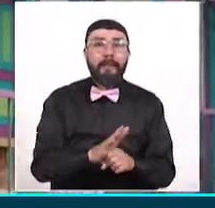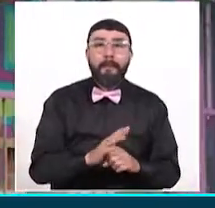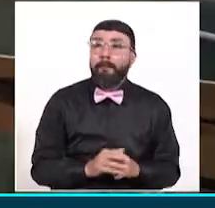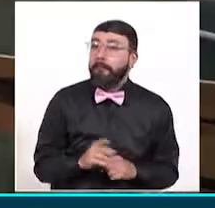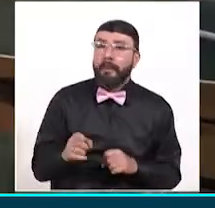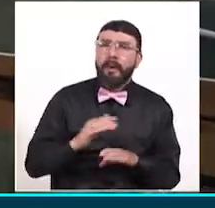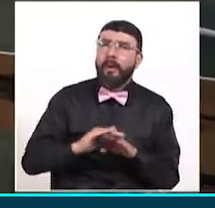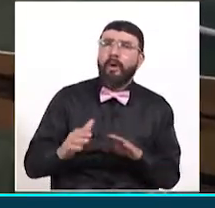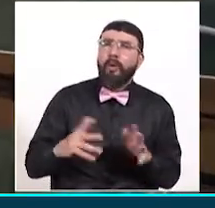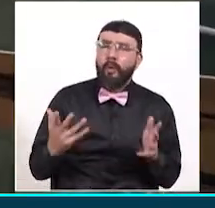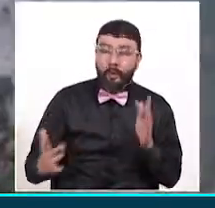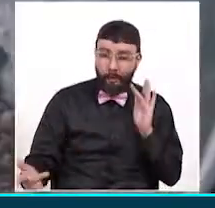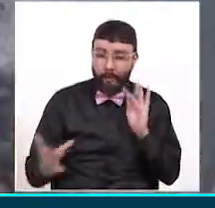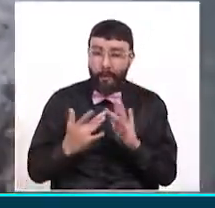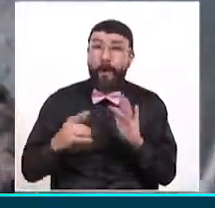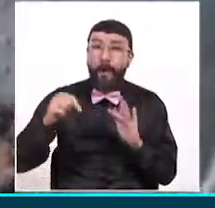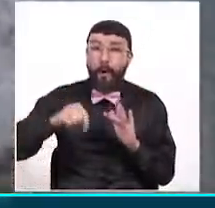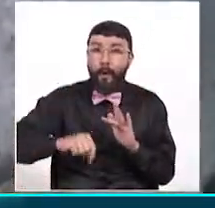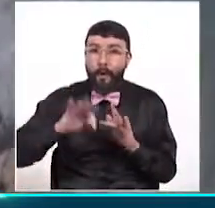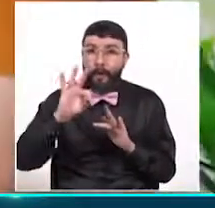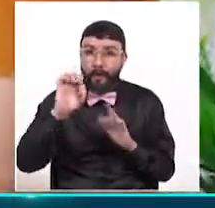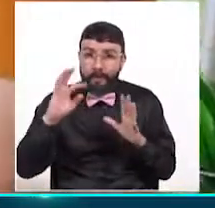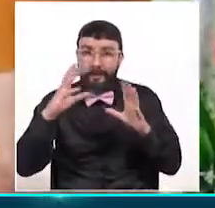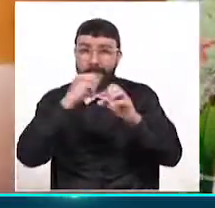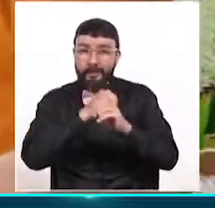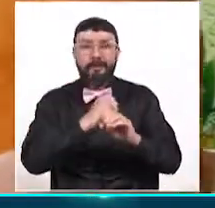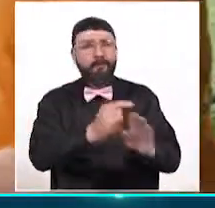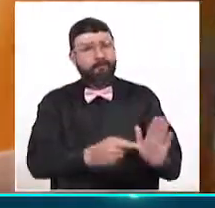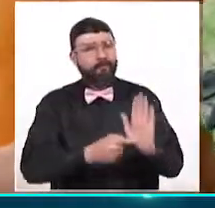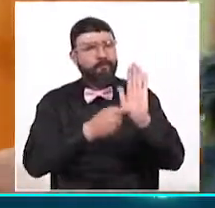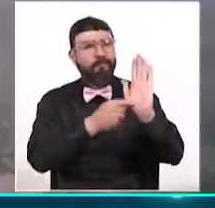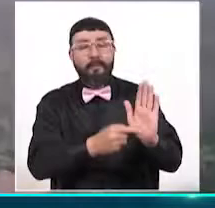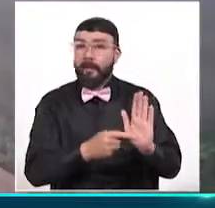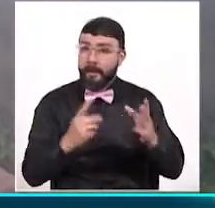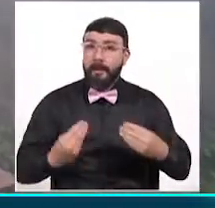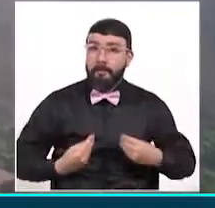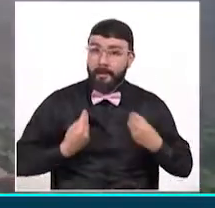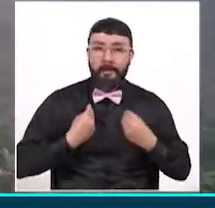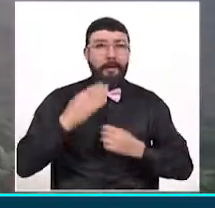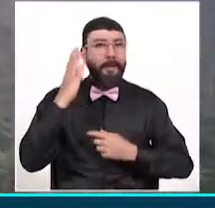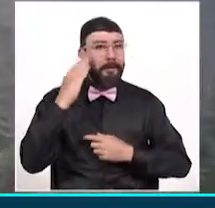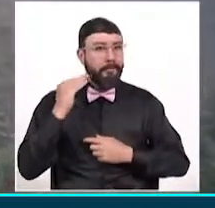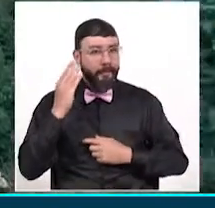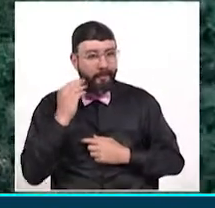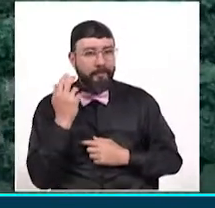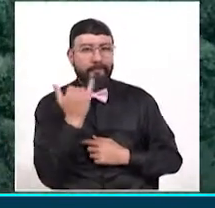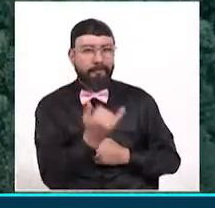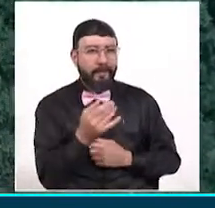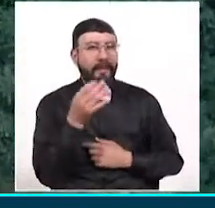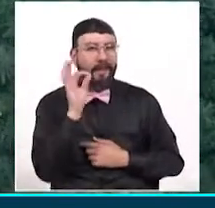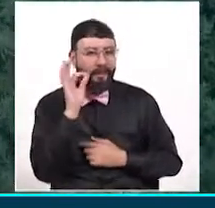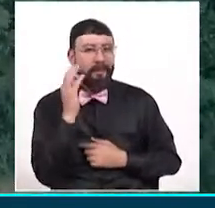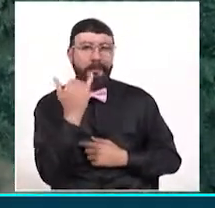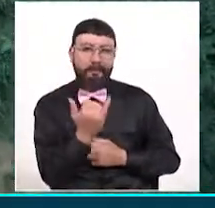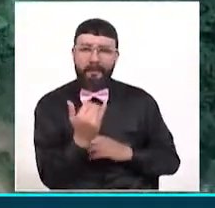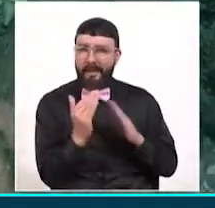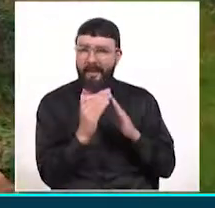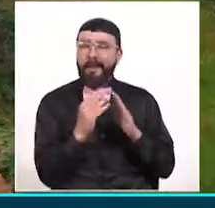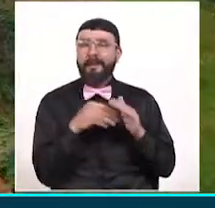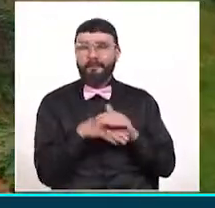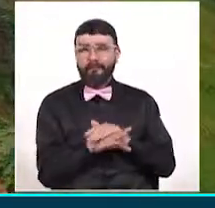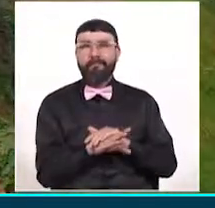invitación es a conectarse con la programación de nuestro canal Telecafé y vivir una experiencia cafetera desde la comodidad de su casa.